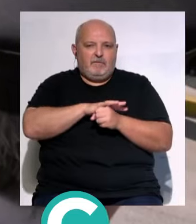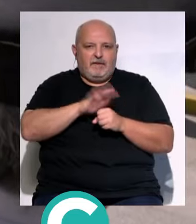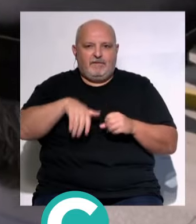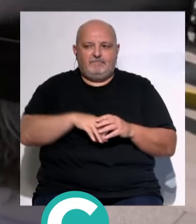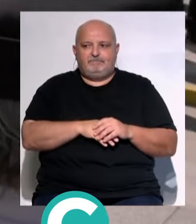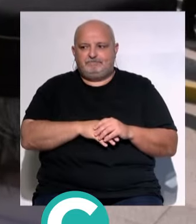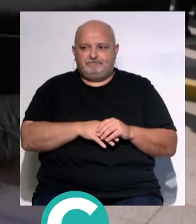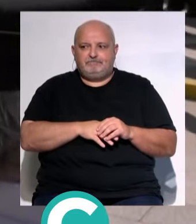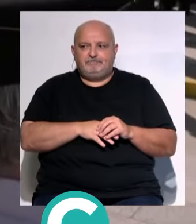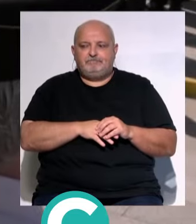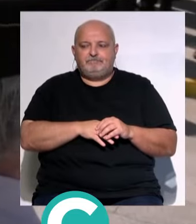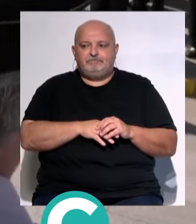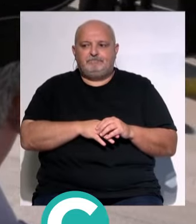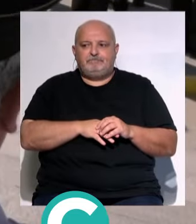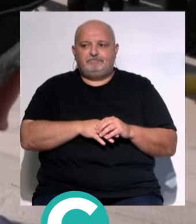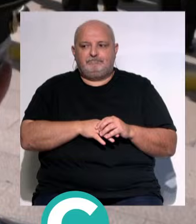provincia.